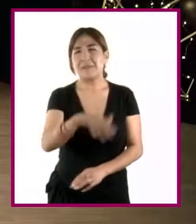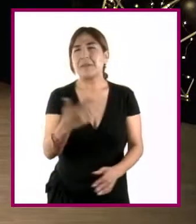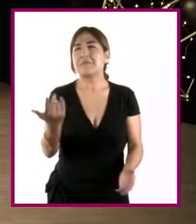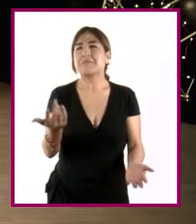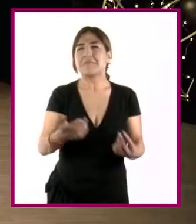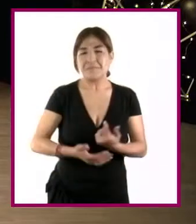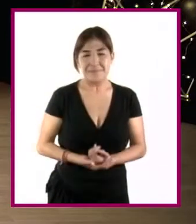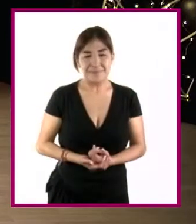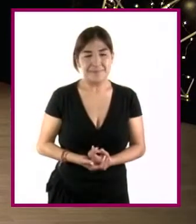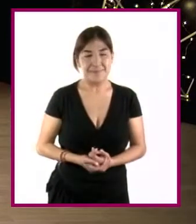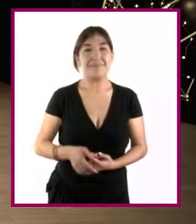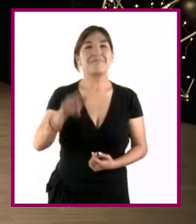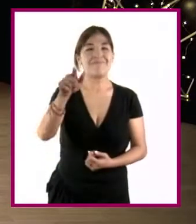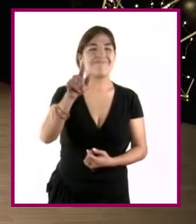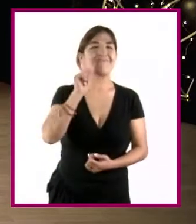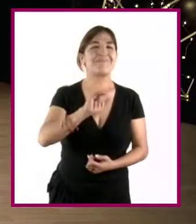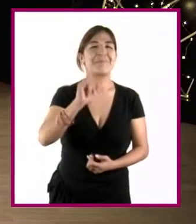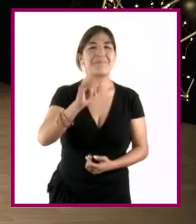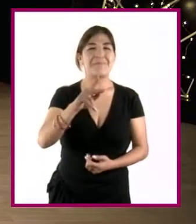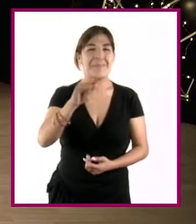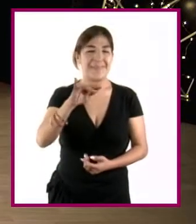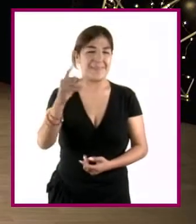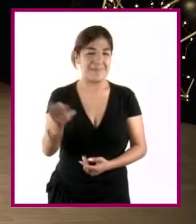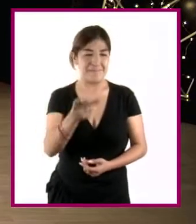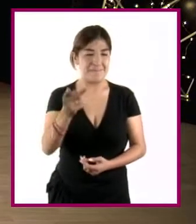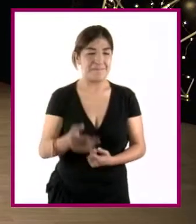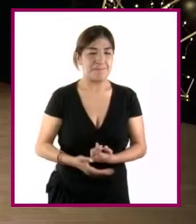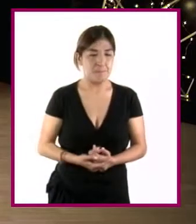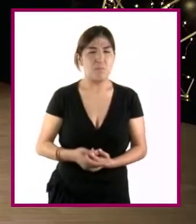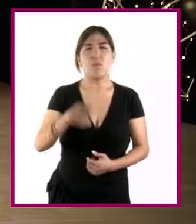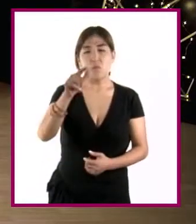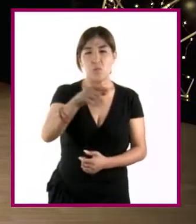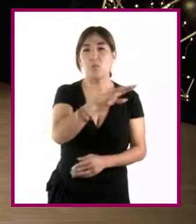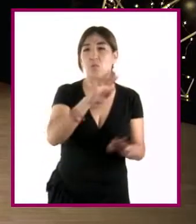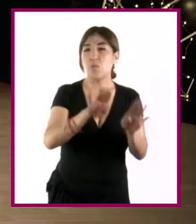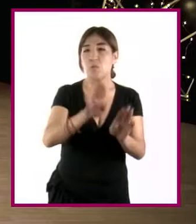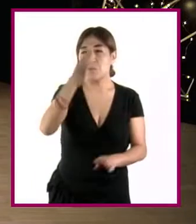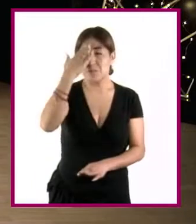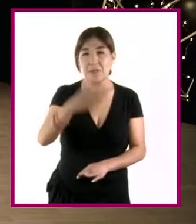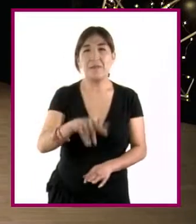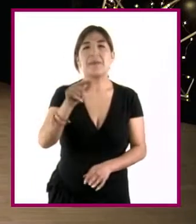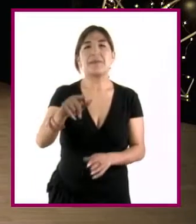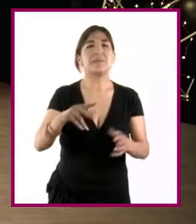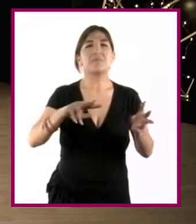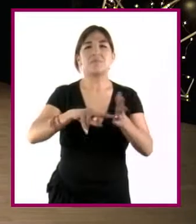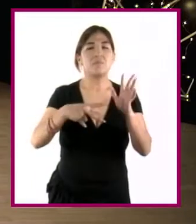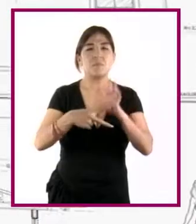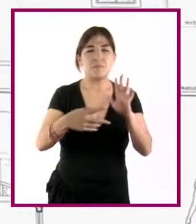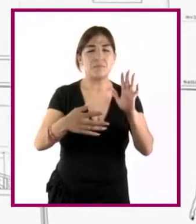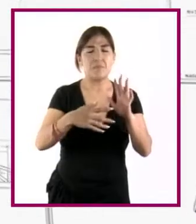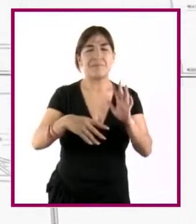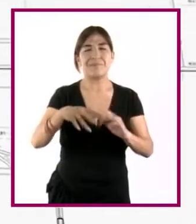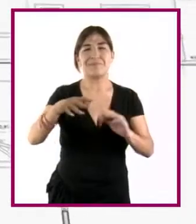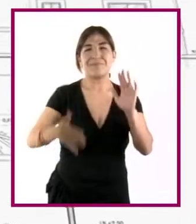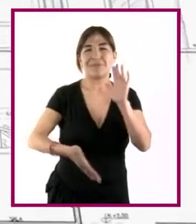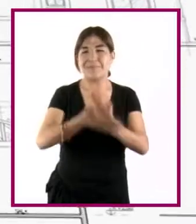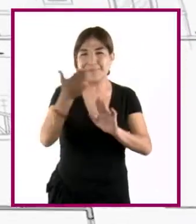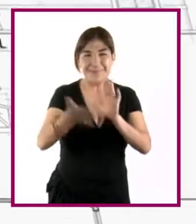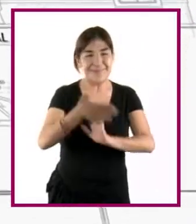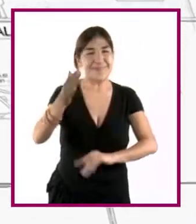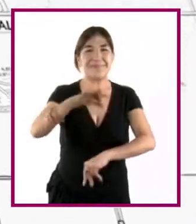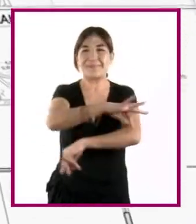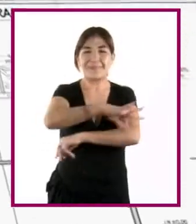Preguntemos la hipatia. Hola. Para saber cómo organizar una construcción, necesitamos de un plano, que es una